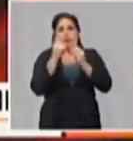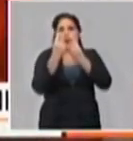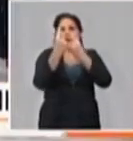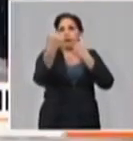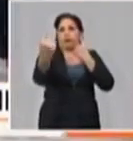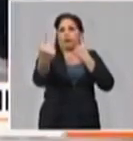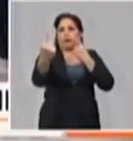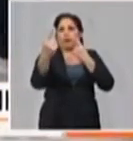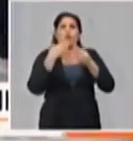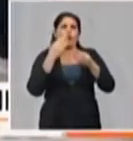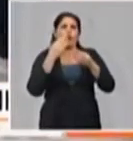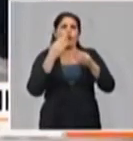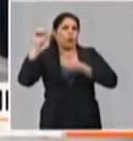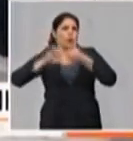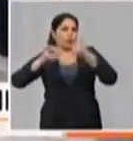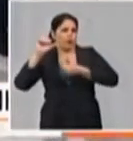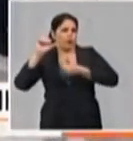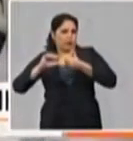¿Cómo se está comportando?